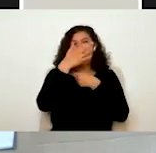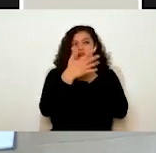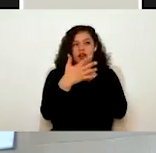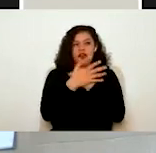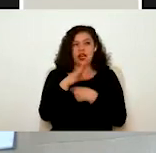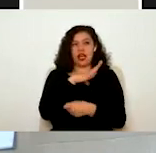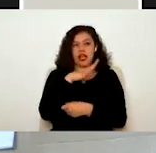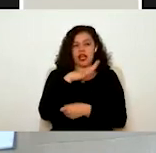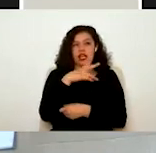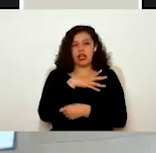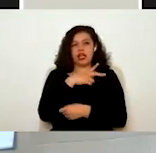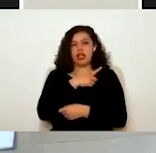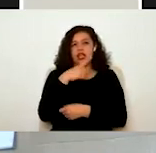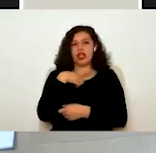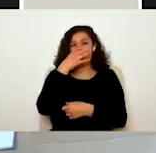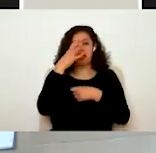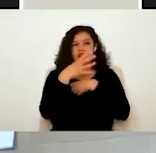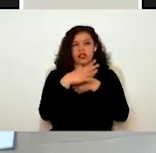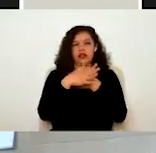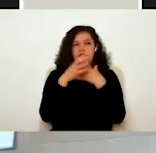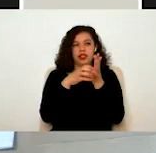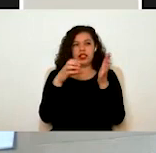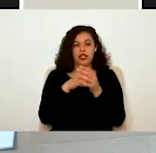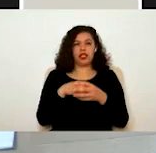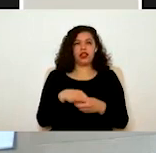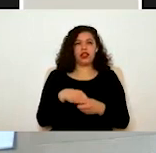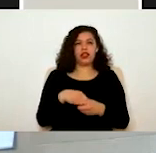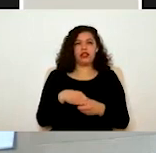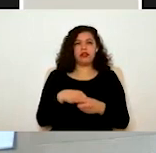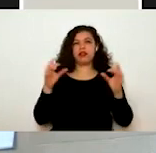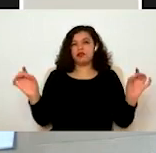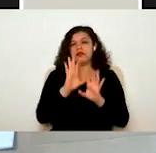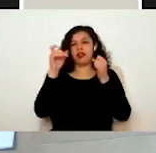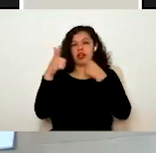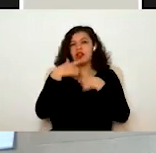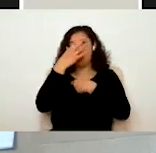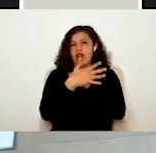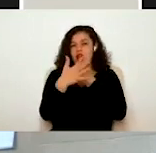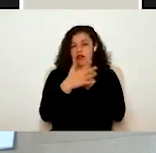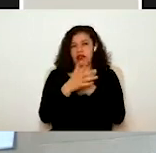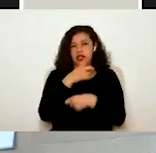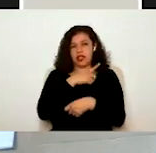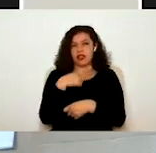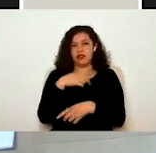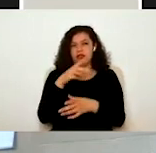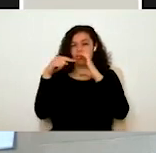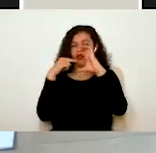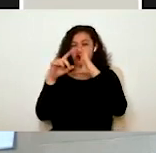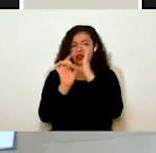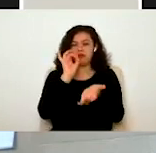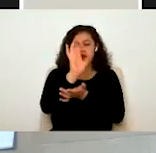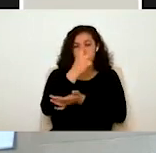que llegar a su buzón. En caso de que, bueno, este caso no le haya llegado alguna notificación, también si nos puede enviar un correo para checar el caso